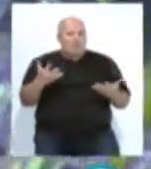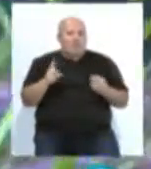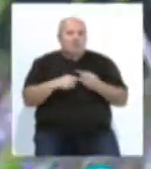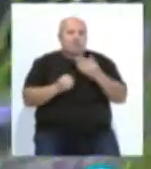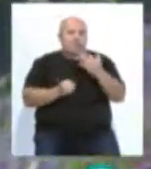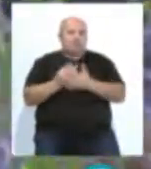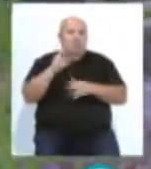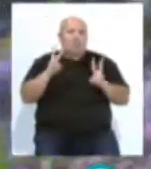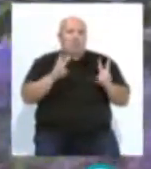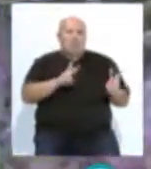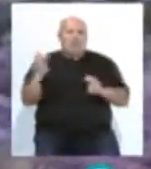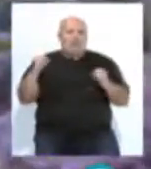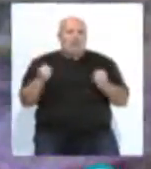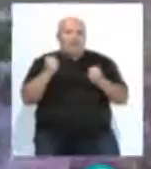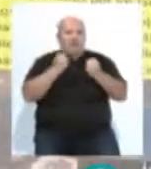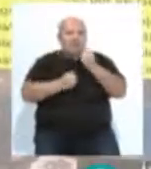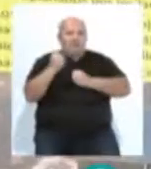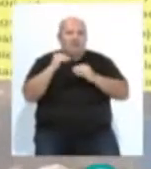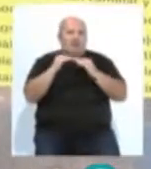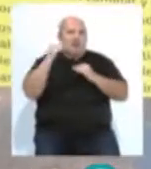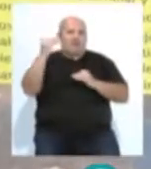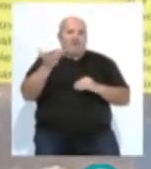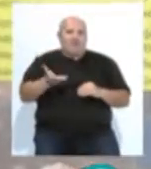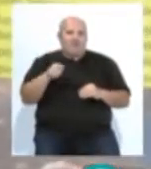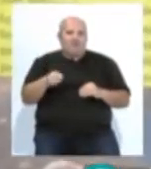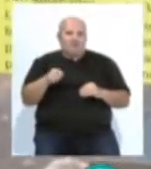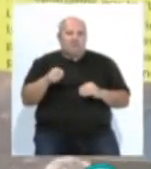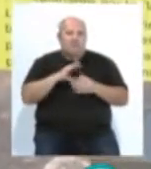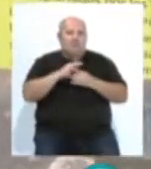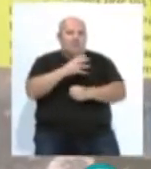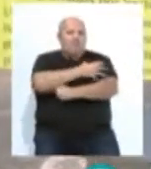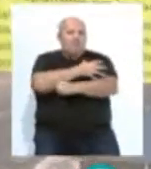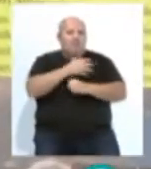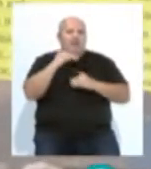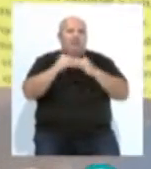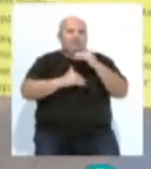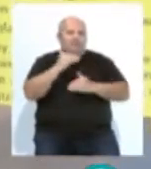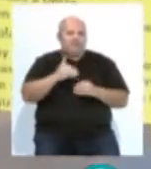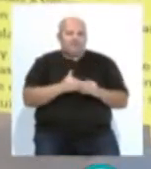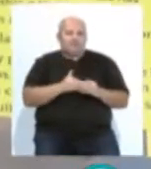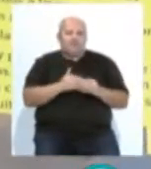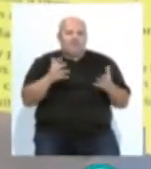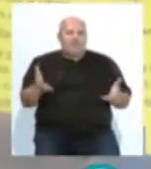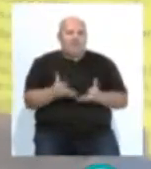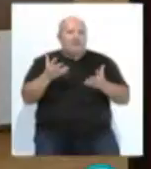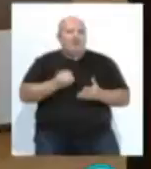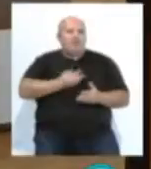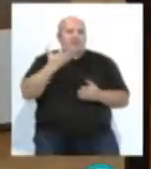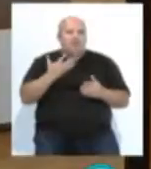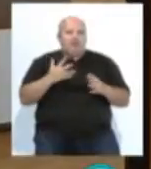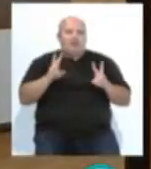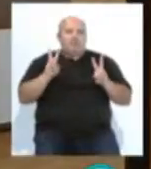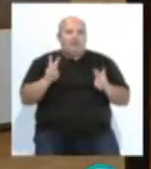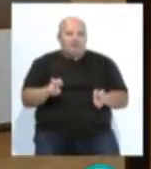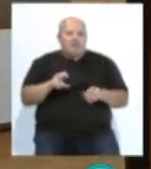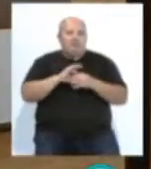generar nuevas actividades económicas de alto valor añadido y alto potencial de crecimiento, fomentar el espíritu emprendedor,